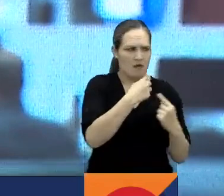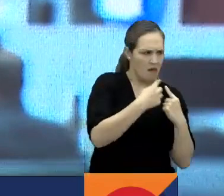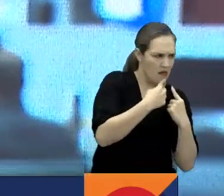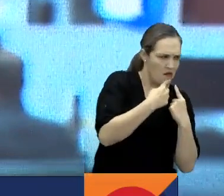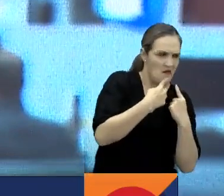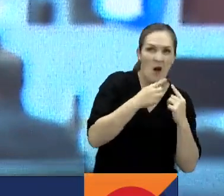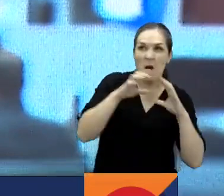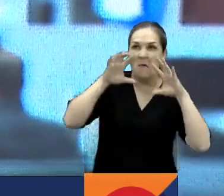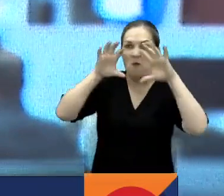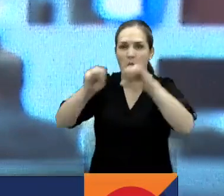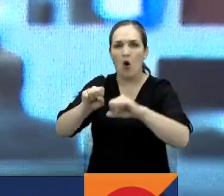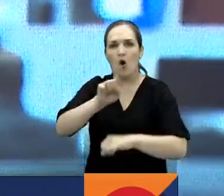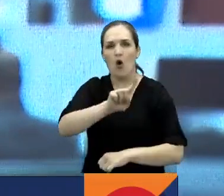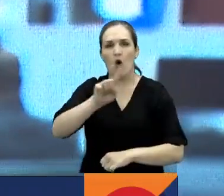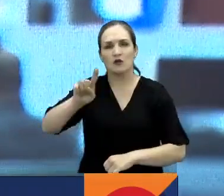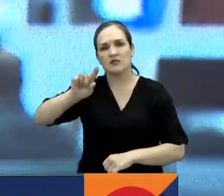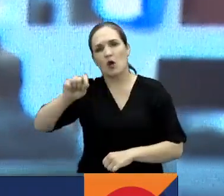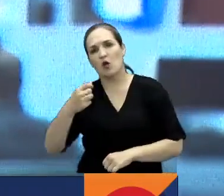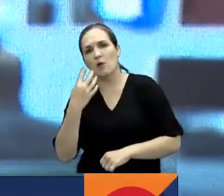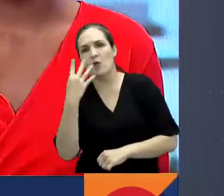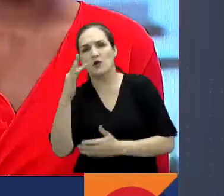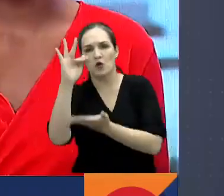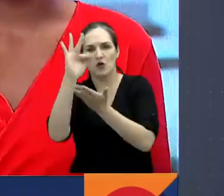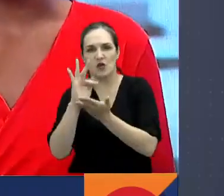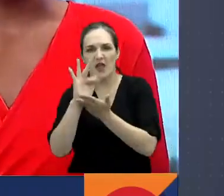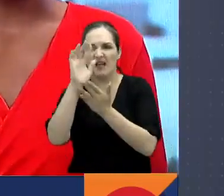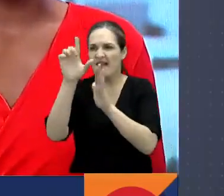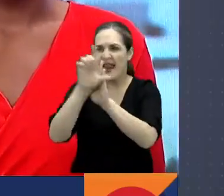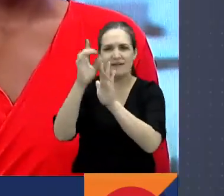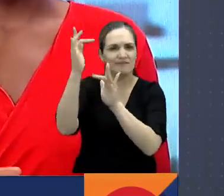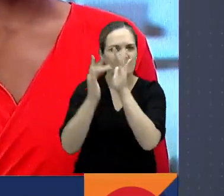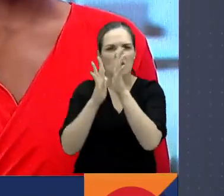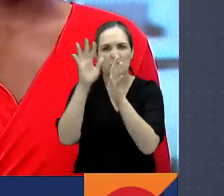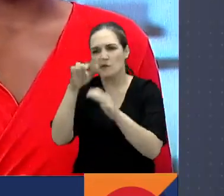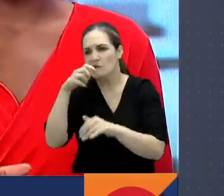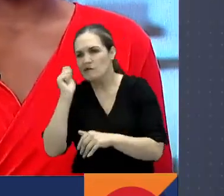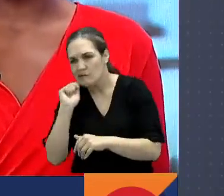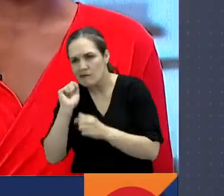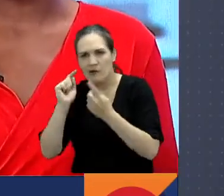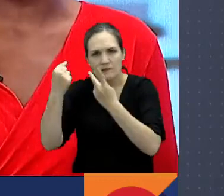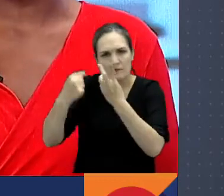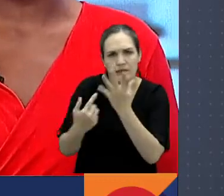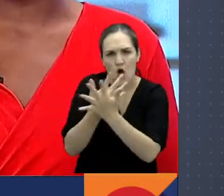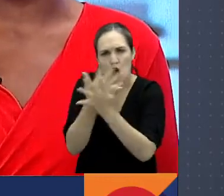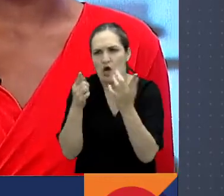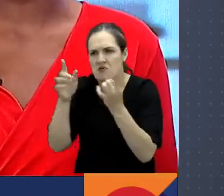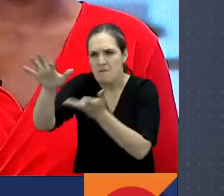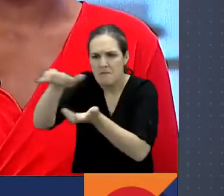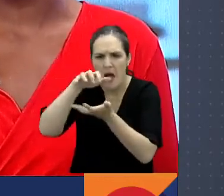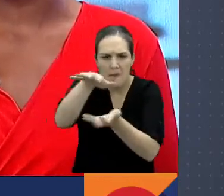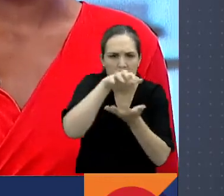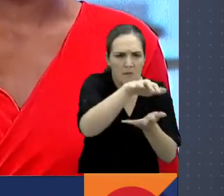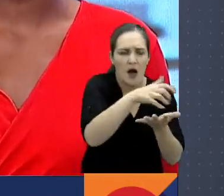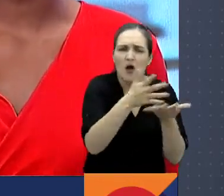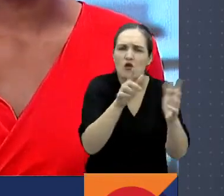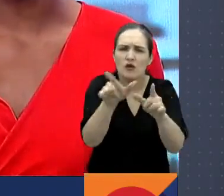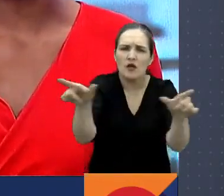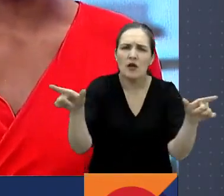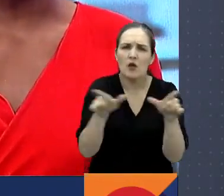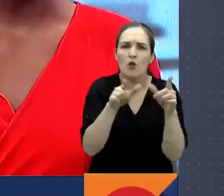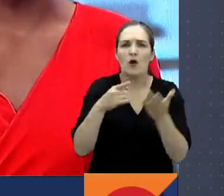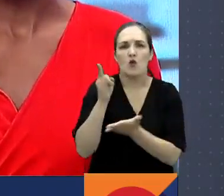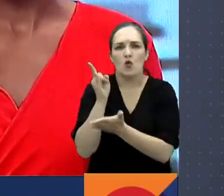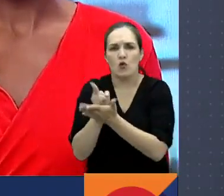11,4 toneladas de sustancias ilícitas en los últimos siete días. Estos operativos se llevaron a cabo en sectores como